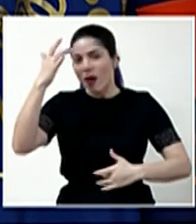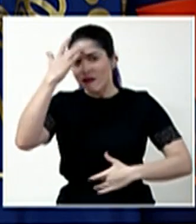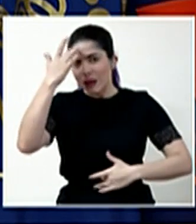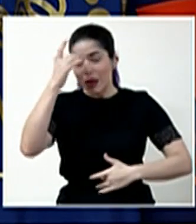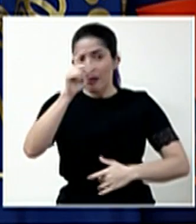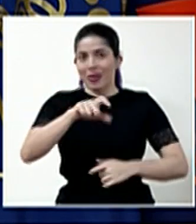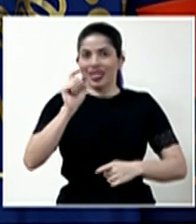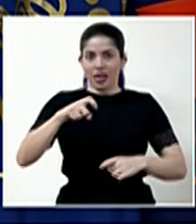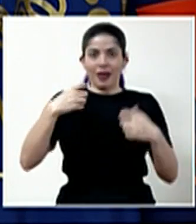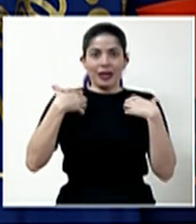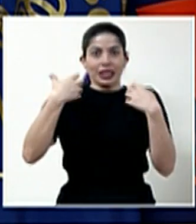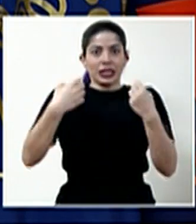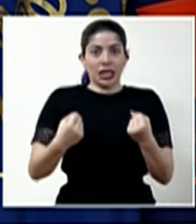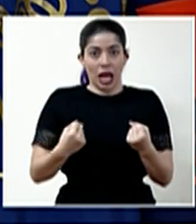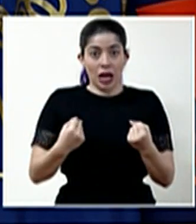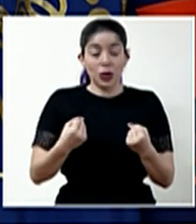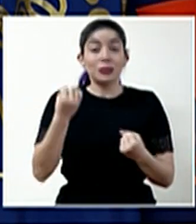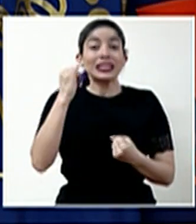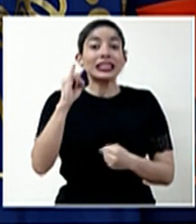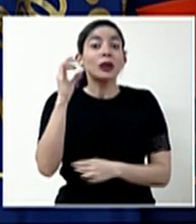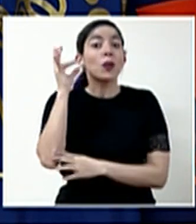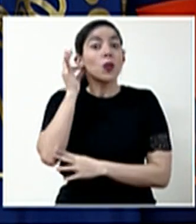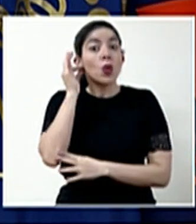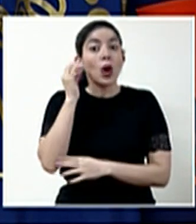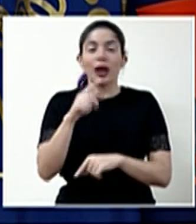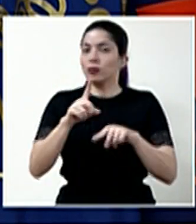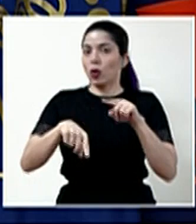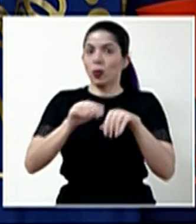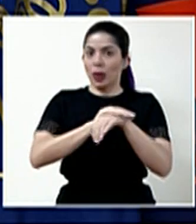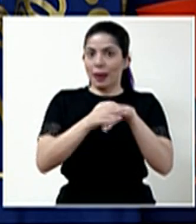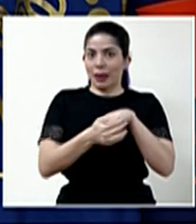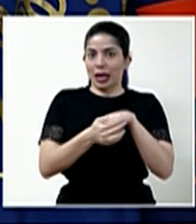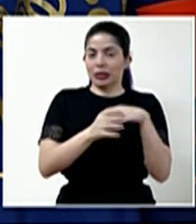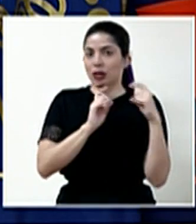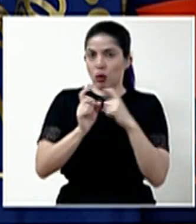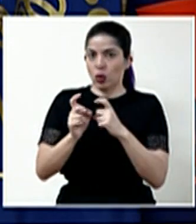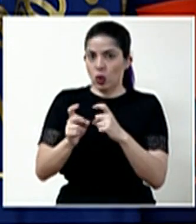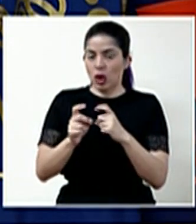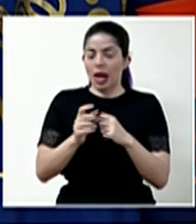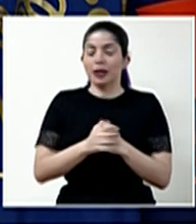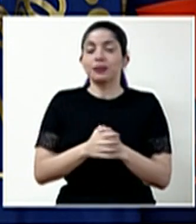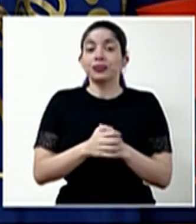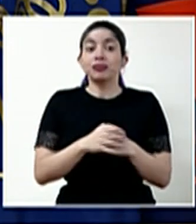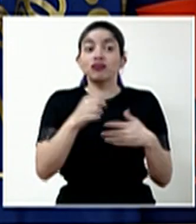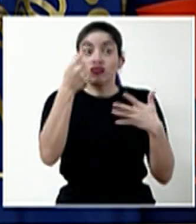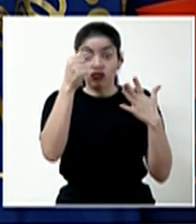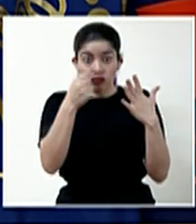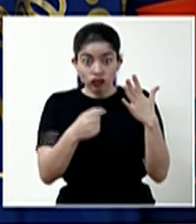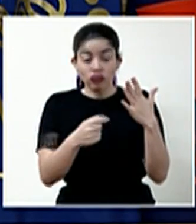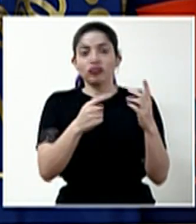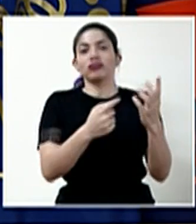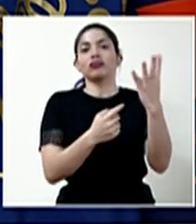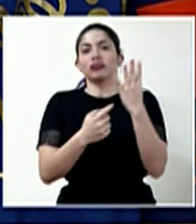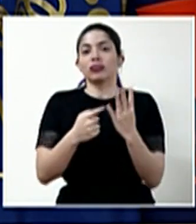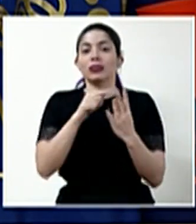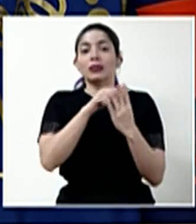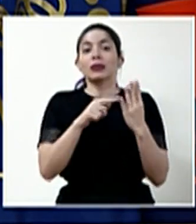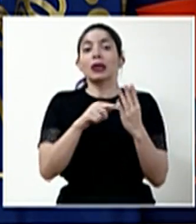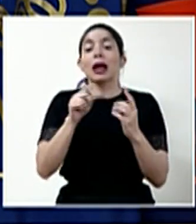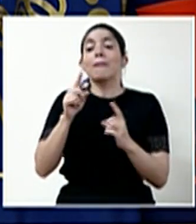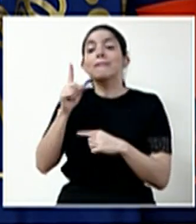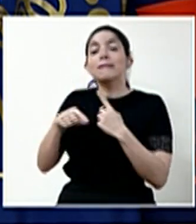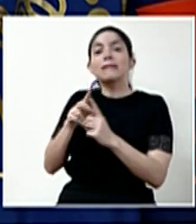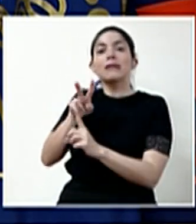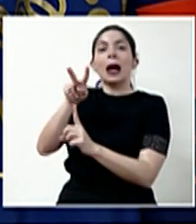sanos y si son mujeres, no embarazadas. Esto se aplicará en pacientes,